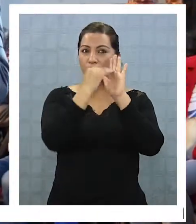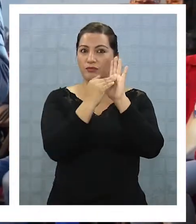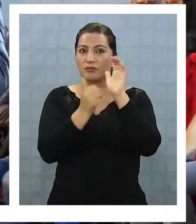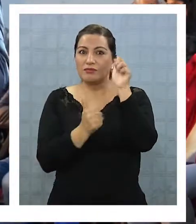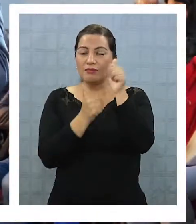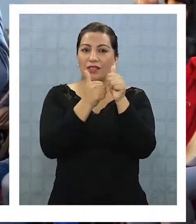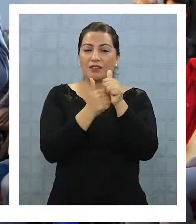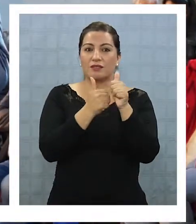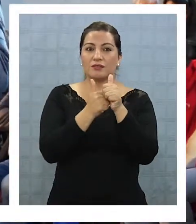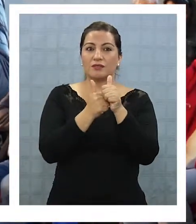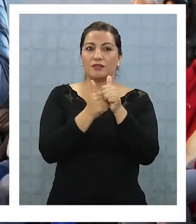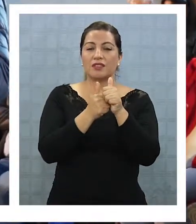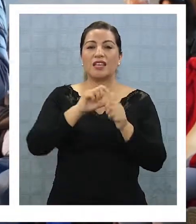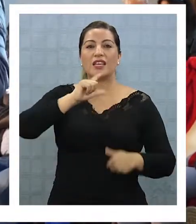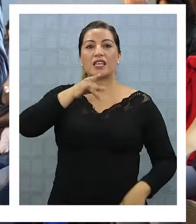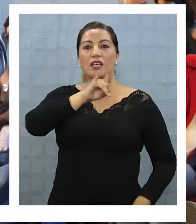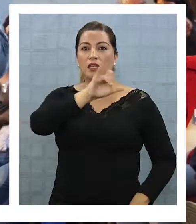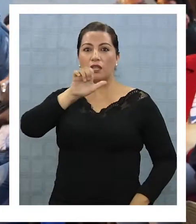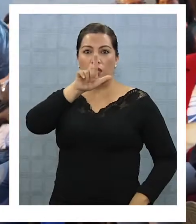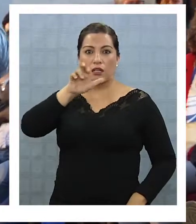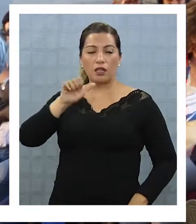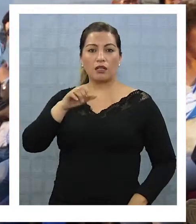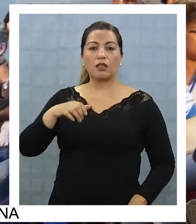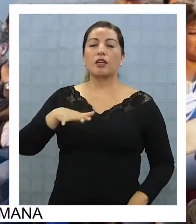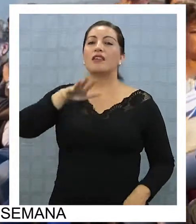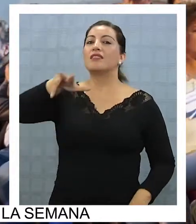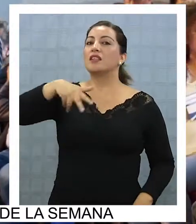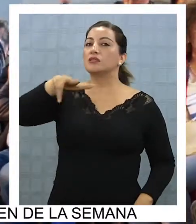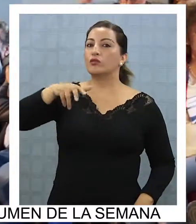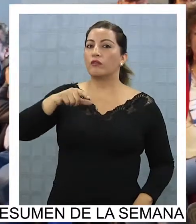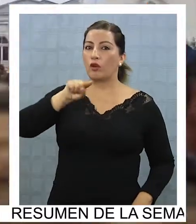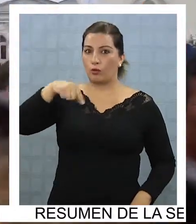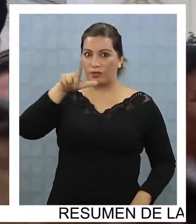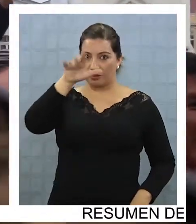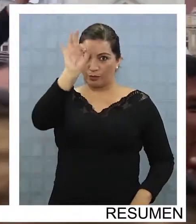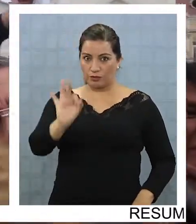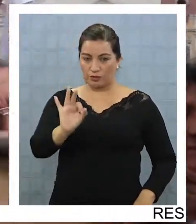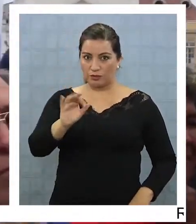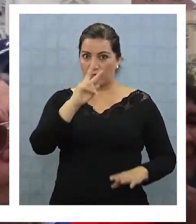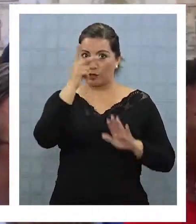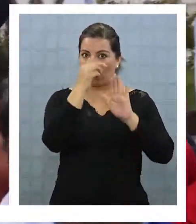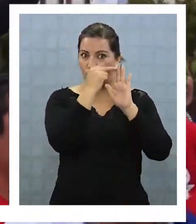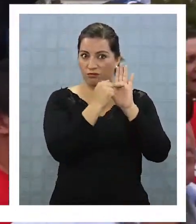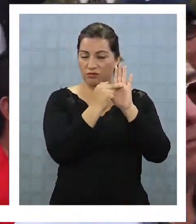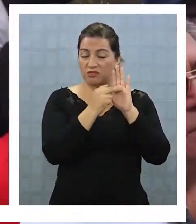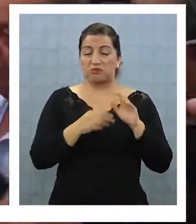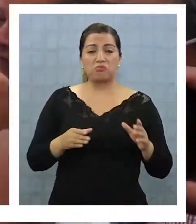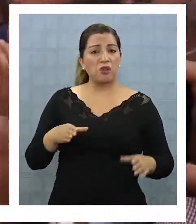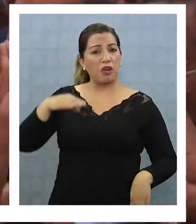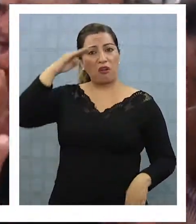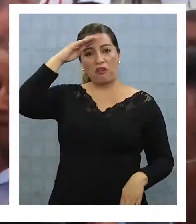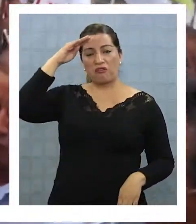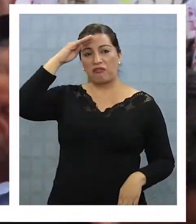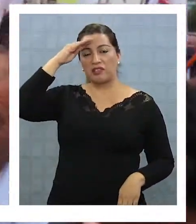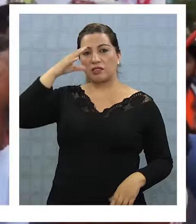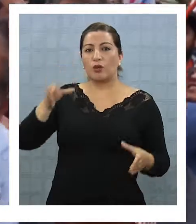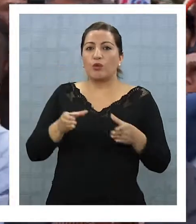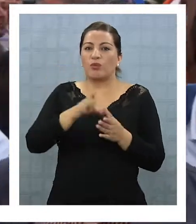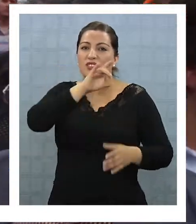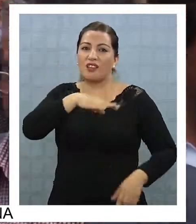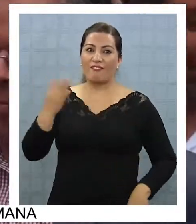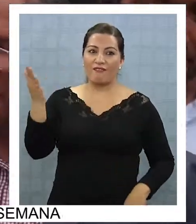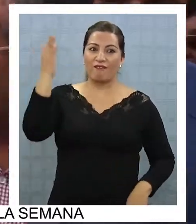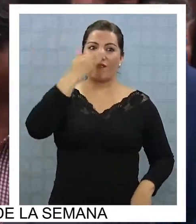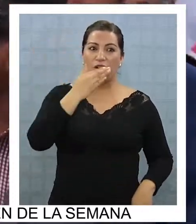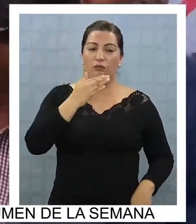cercano, Alejandro Guillier, con un 19,7%. Un escenario que llena de confianza a Chile Vamos, más aún cuando su